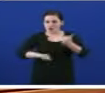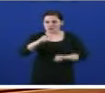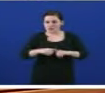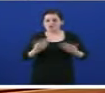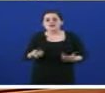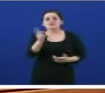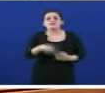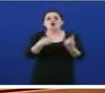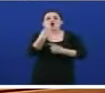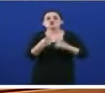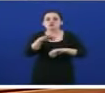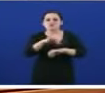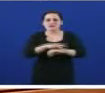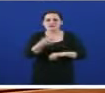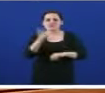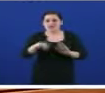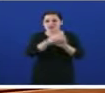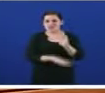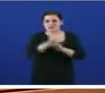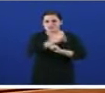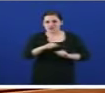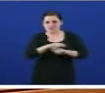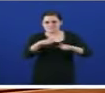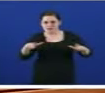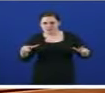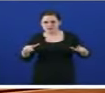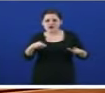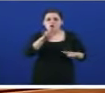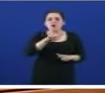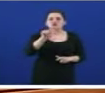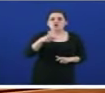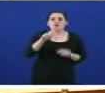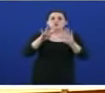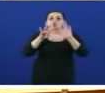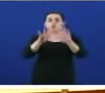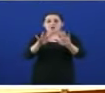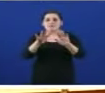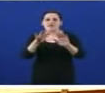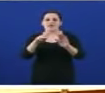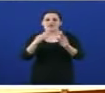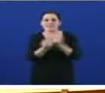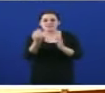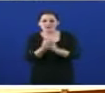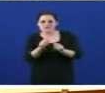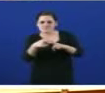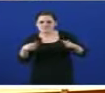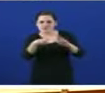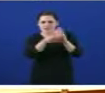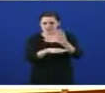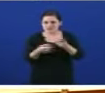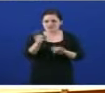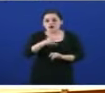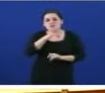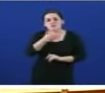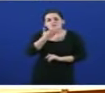consultas médicas incrementouse tamén nos seus primeiros meses de goberno 4,9 días. Que dirá agora cando as mulleres